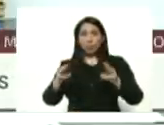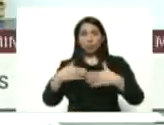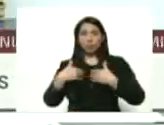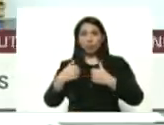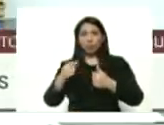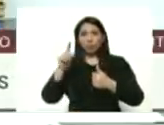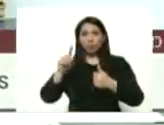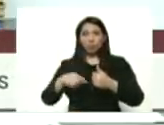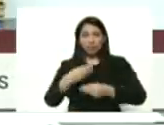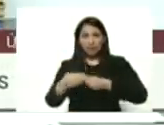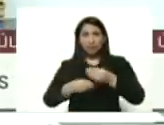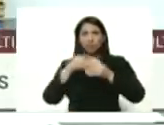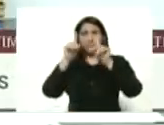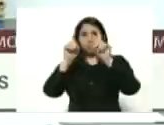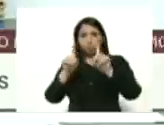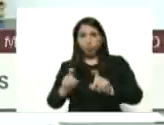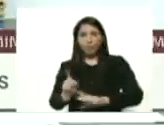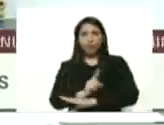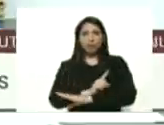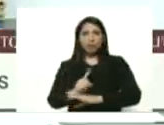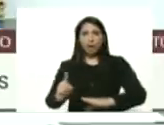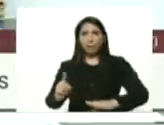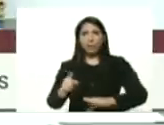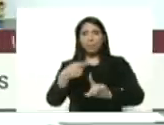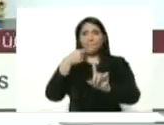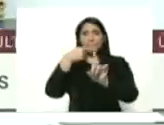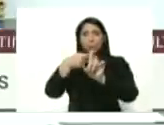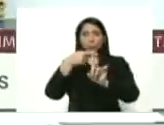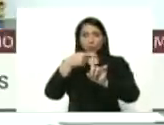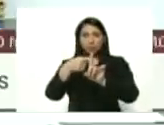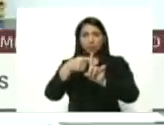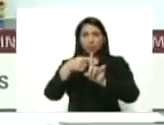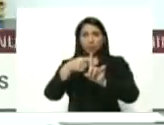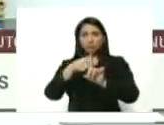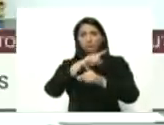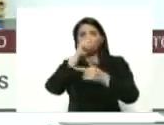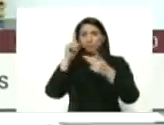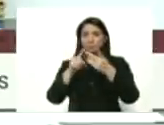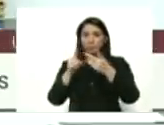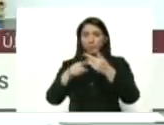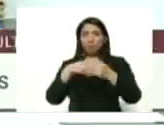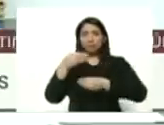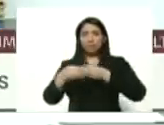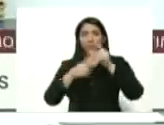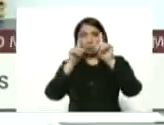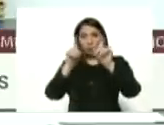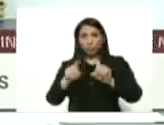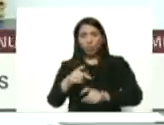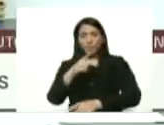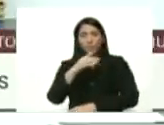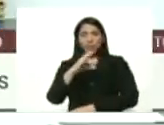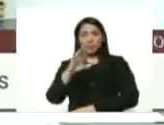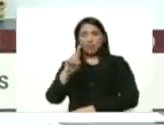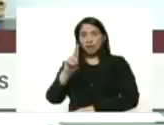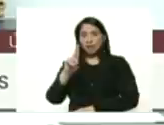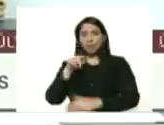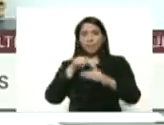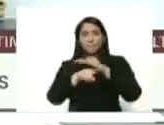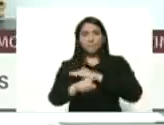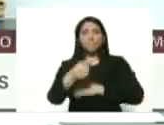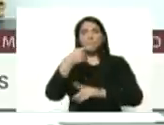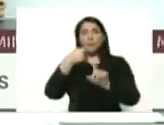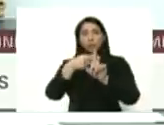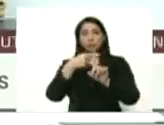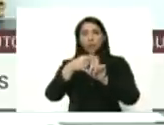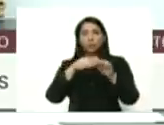se le tomó también la prueba rápido dio positivo se le hizo el PCR dio positivo está ingresado en